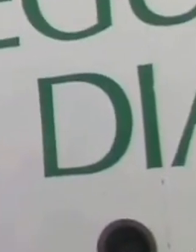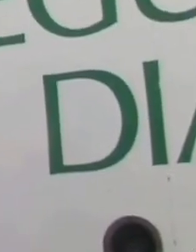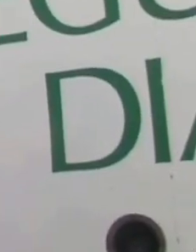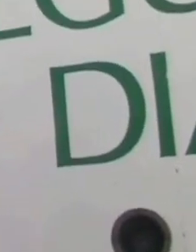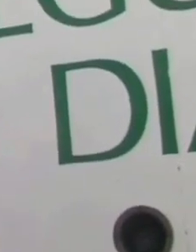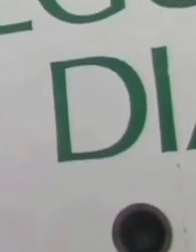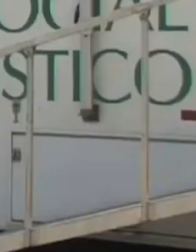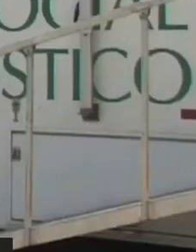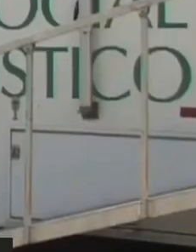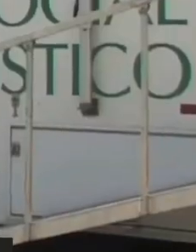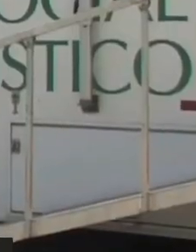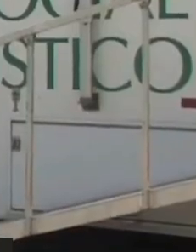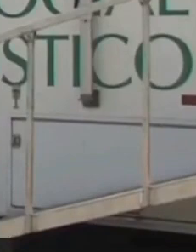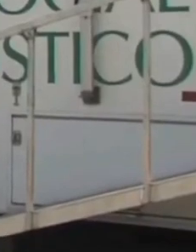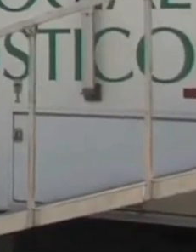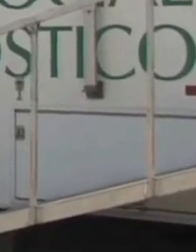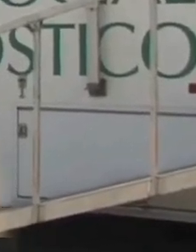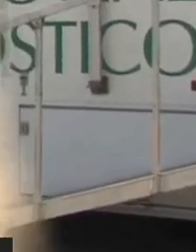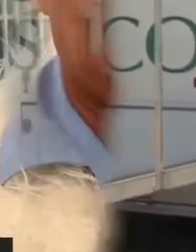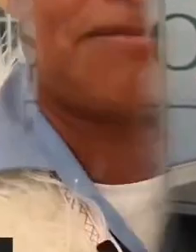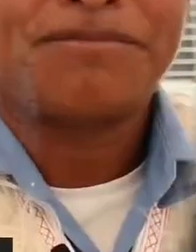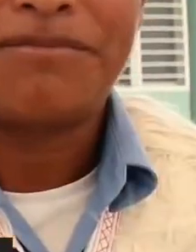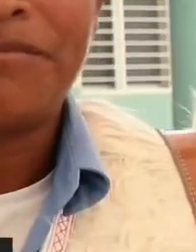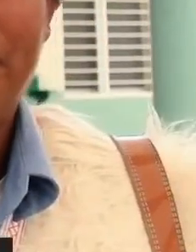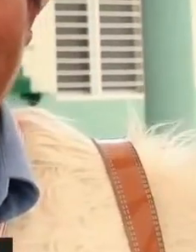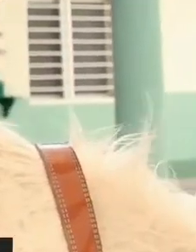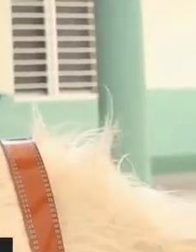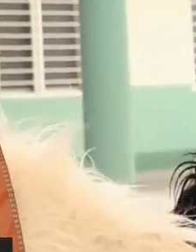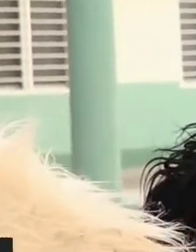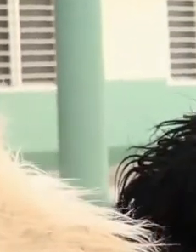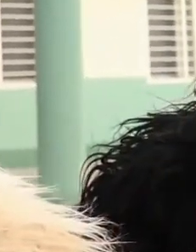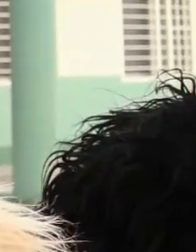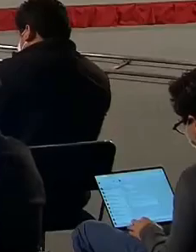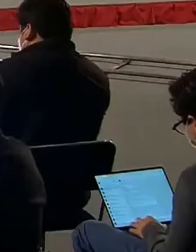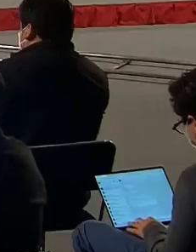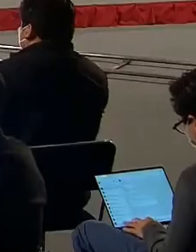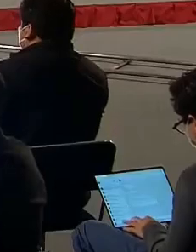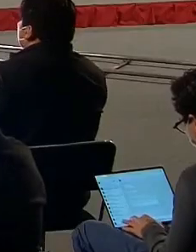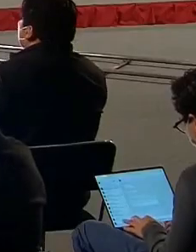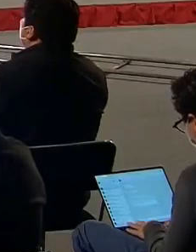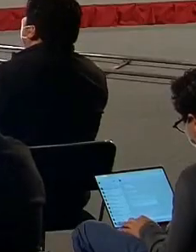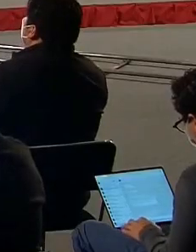de nuestro país. Con el IMSS-Bienestar, la salud es un derecho.